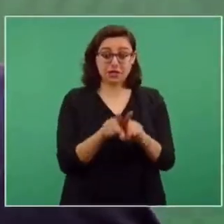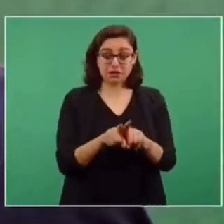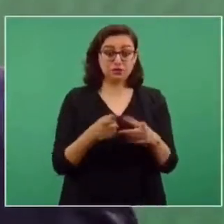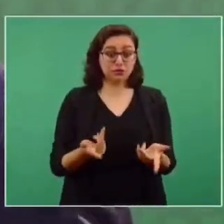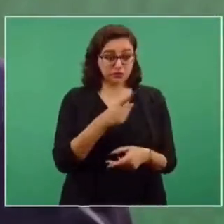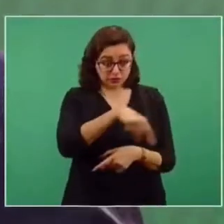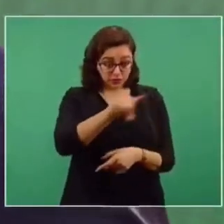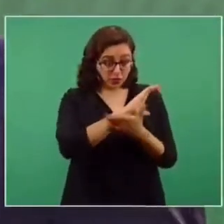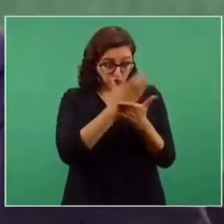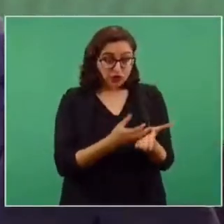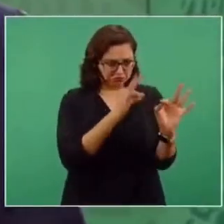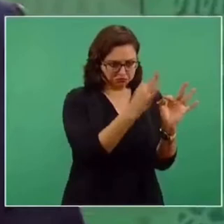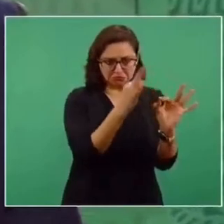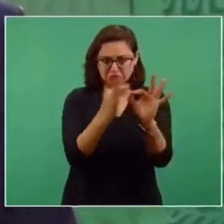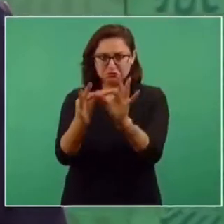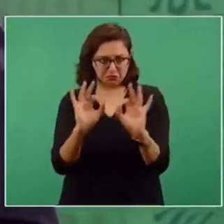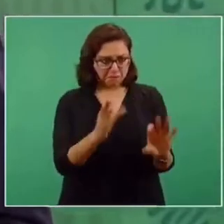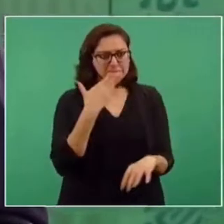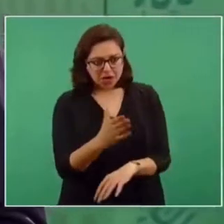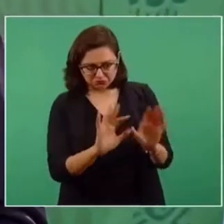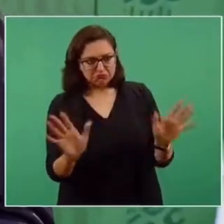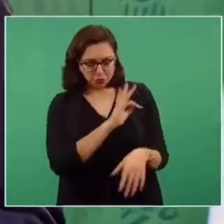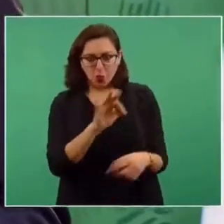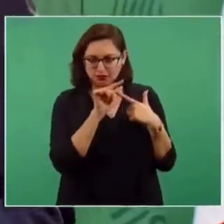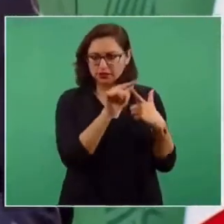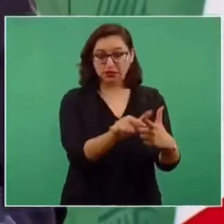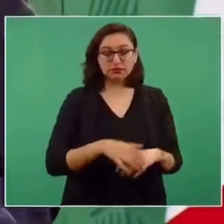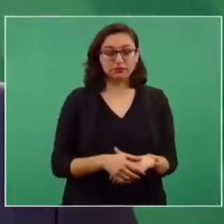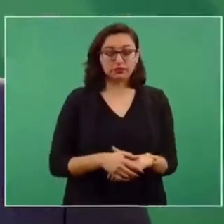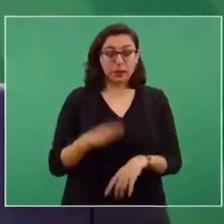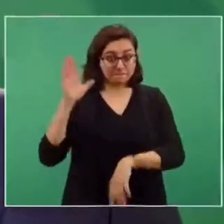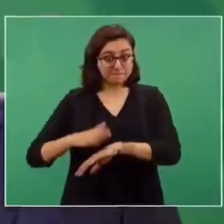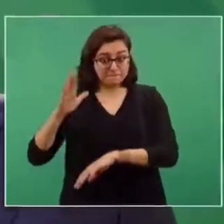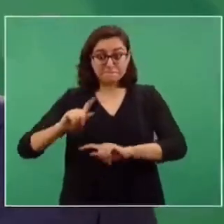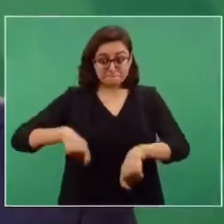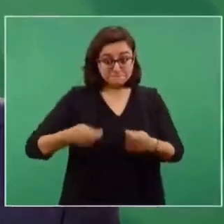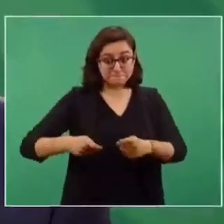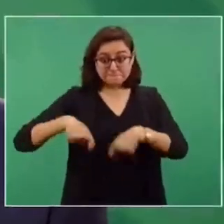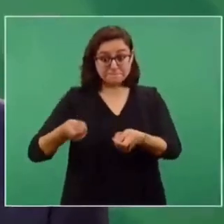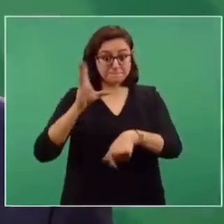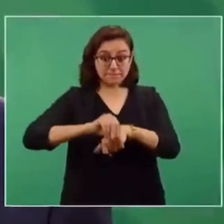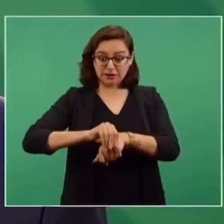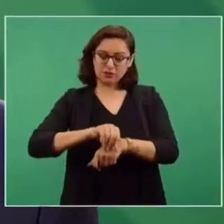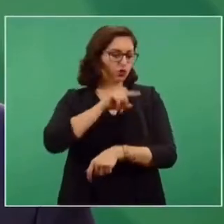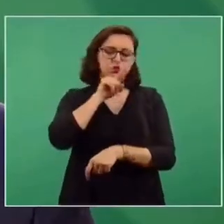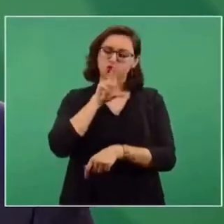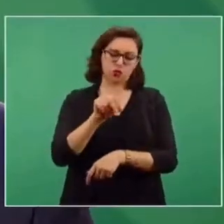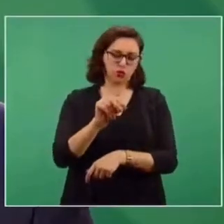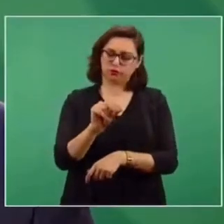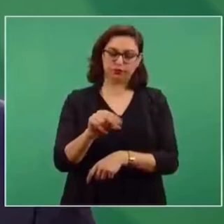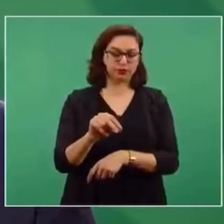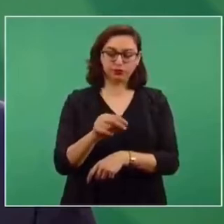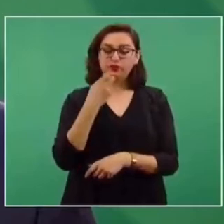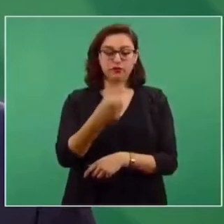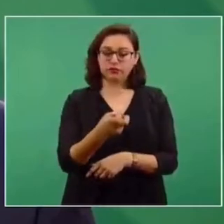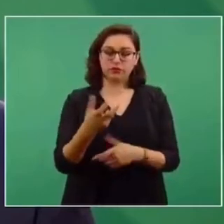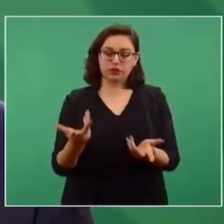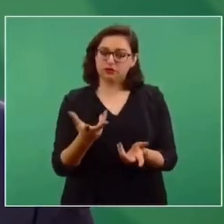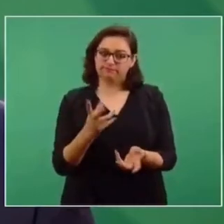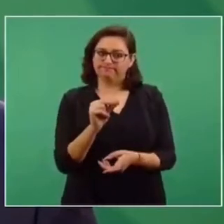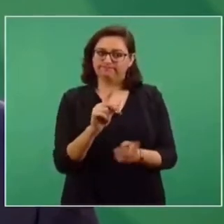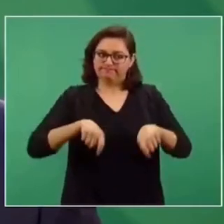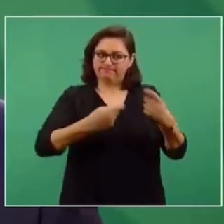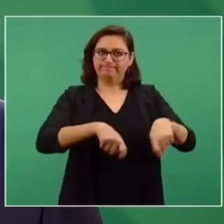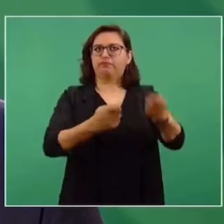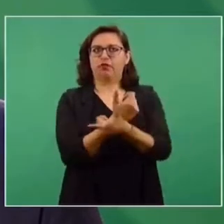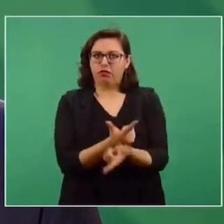se van a respetar, nada más que ya no vamos a otorgar más contratos si se aprueba la ley, porque también necesitamos